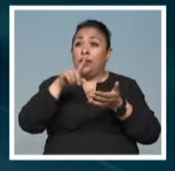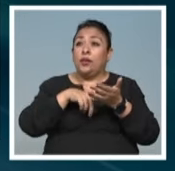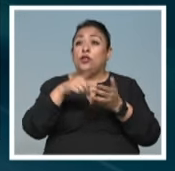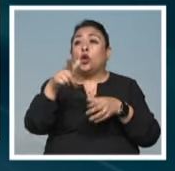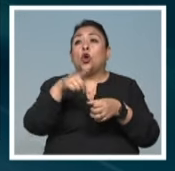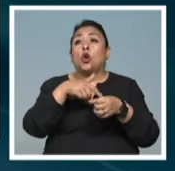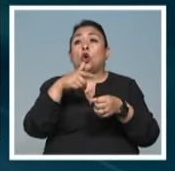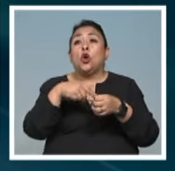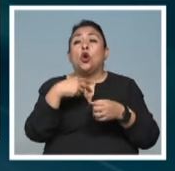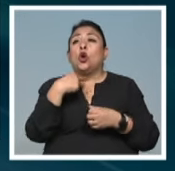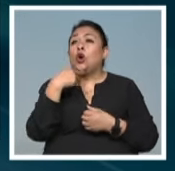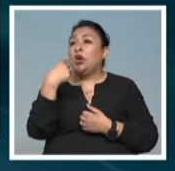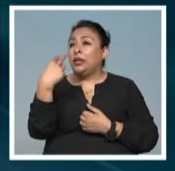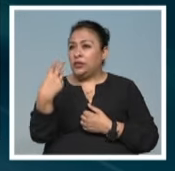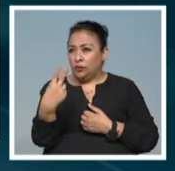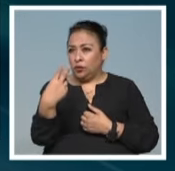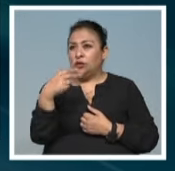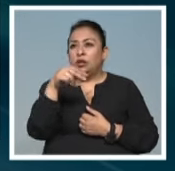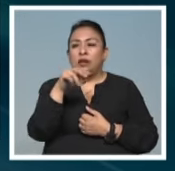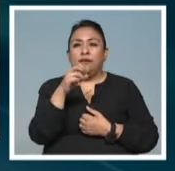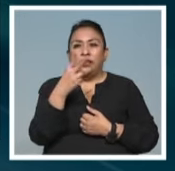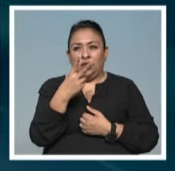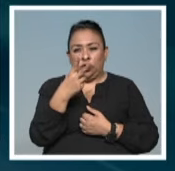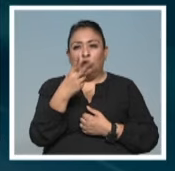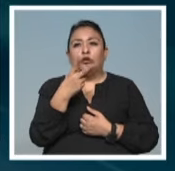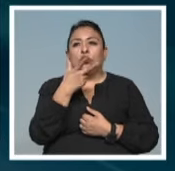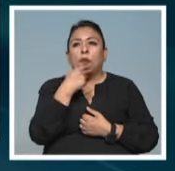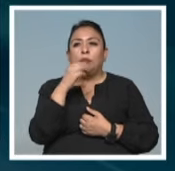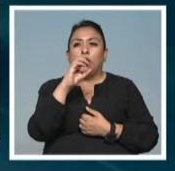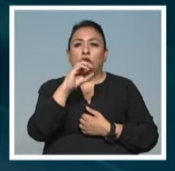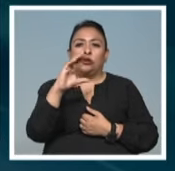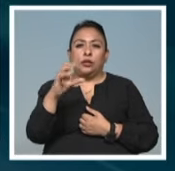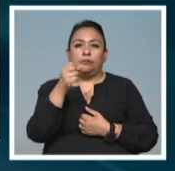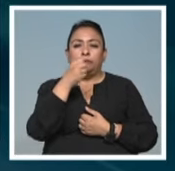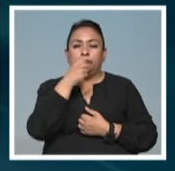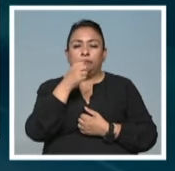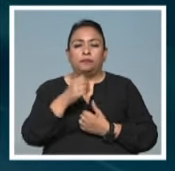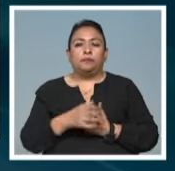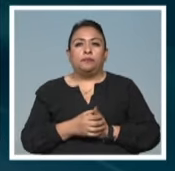Los Colores de la Voz. Noticias 22, Oscar Cortés.